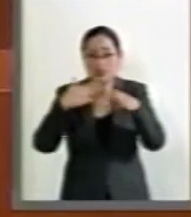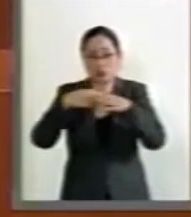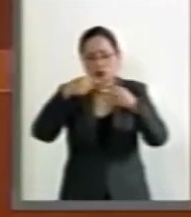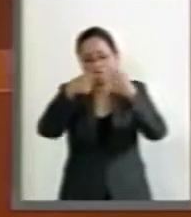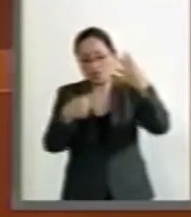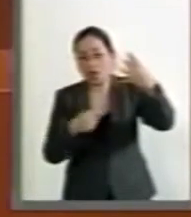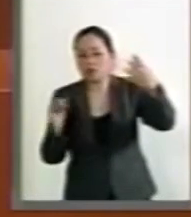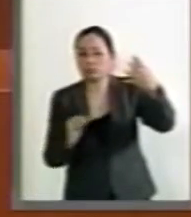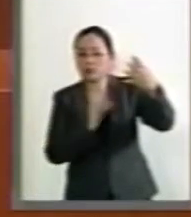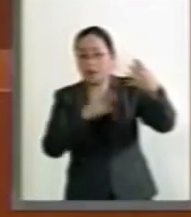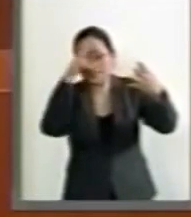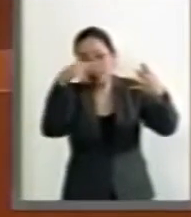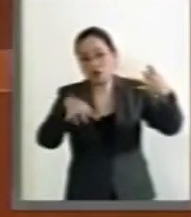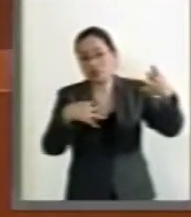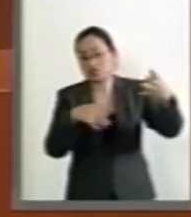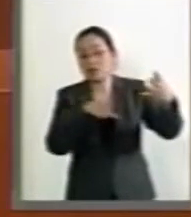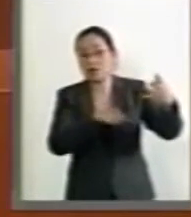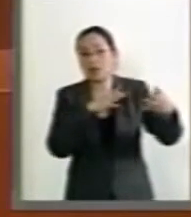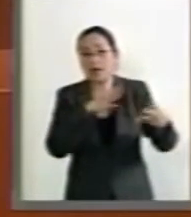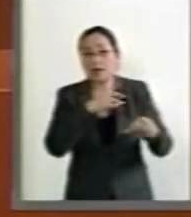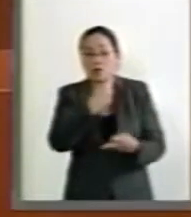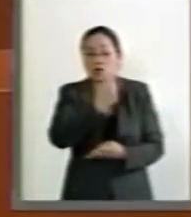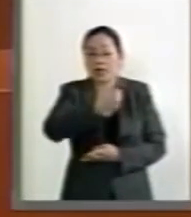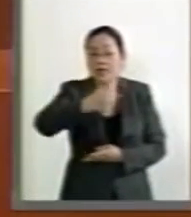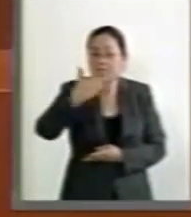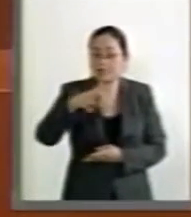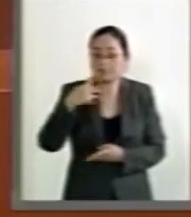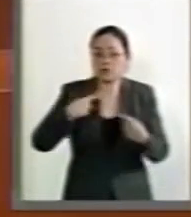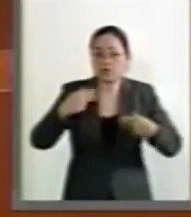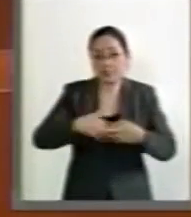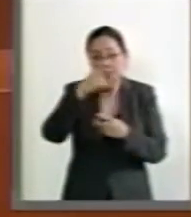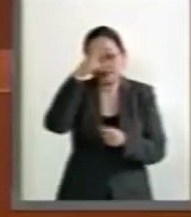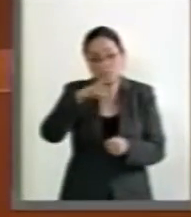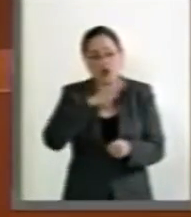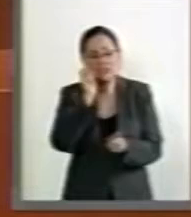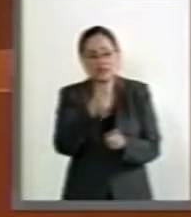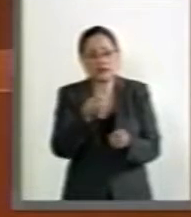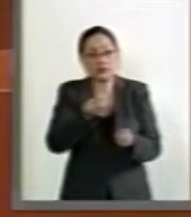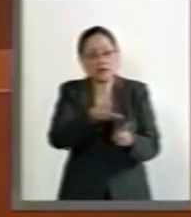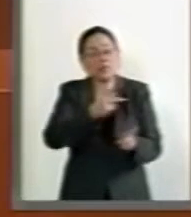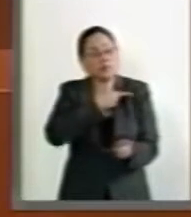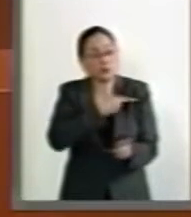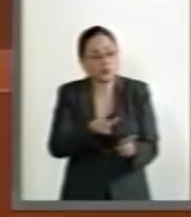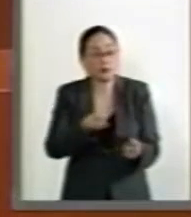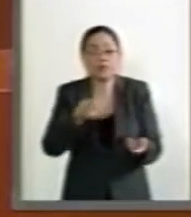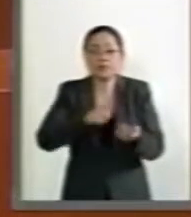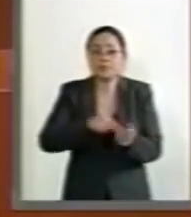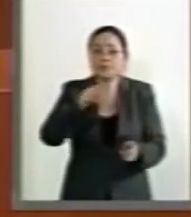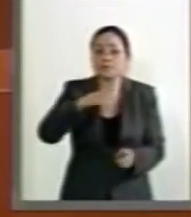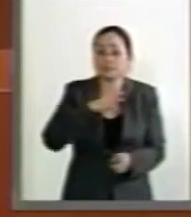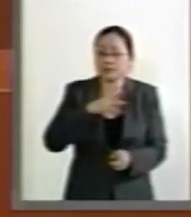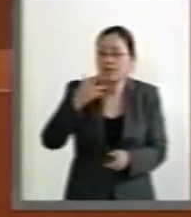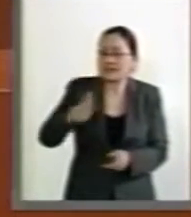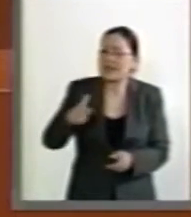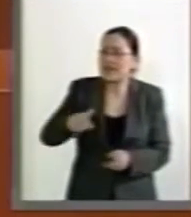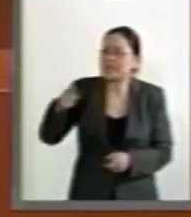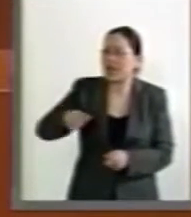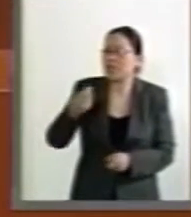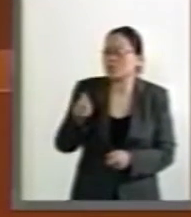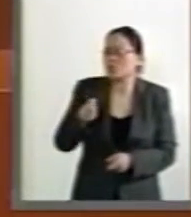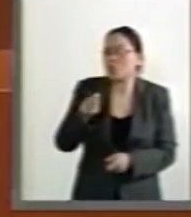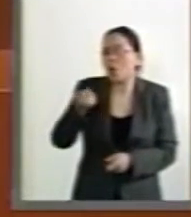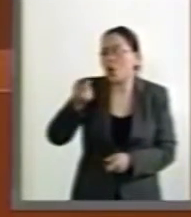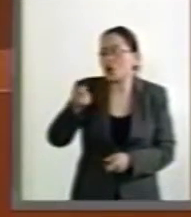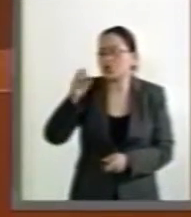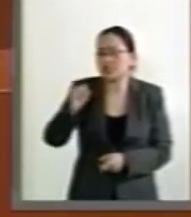mexicanos vive en situación de pobreza. Y la riqueza está quedando en manos de unos cuantos. El